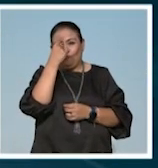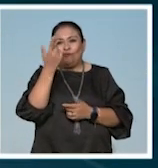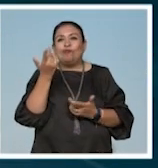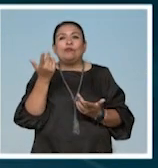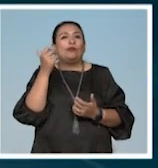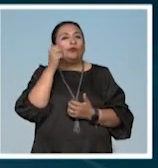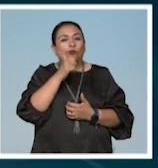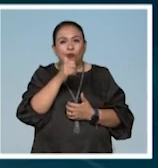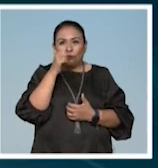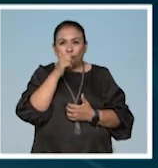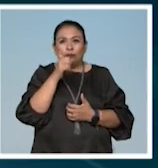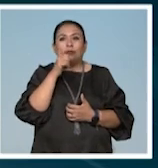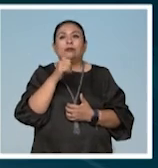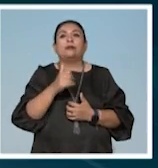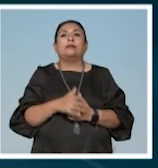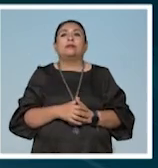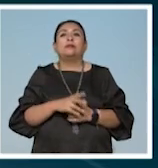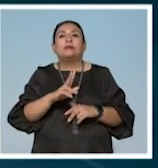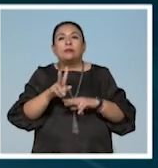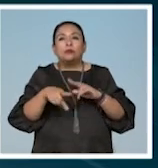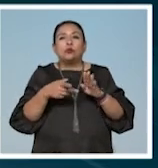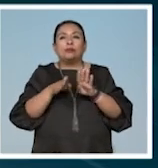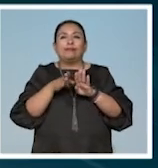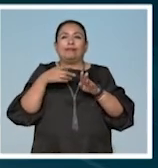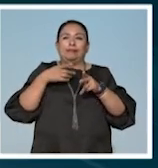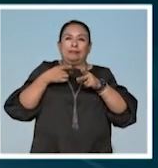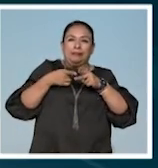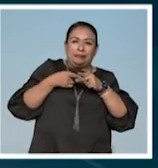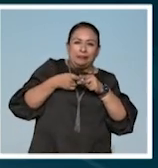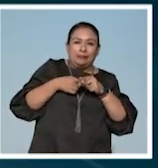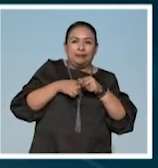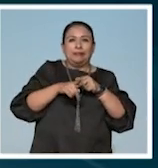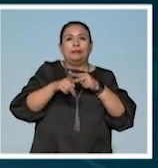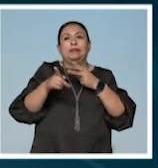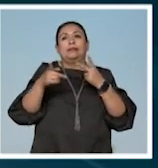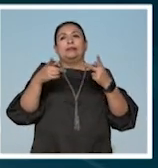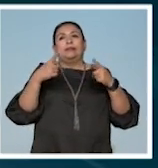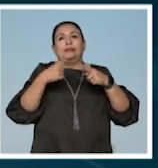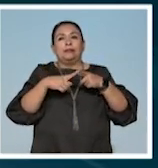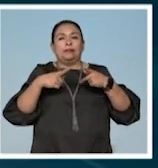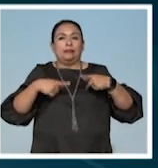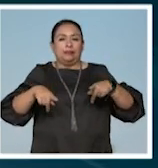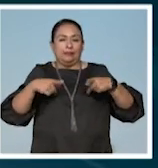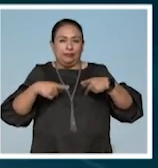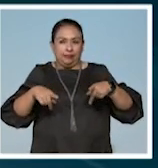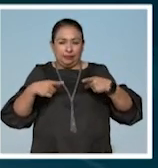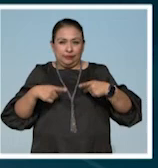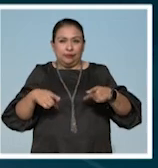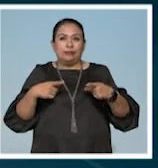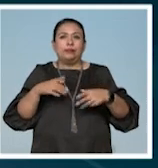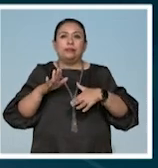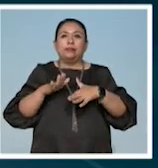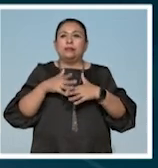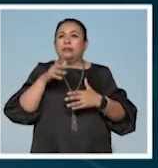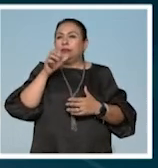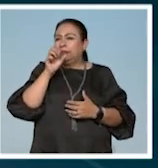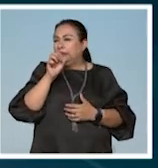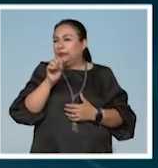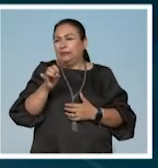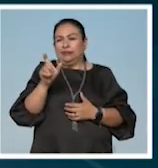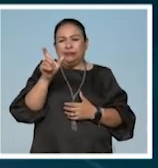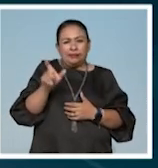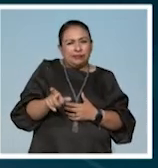siempre tener que ir al origen de las personas de por qué son como son